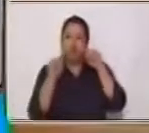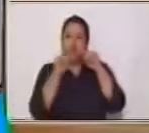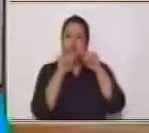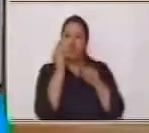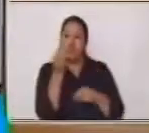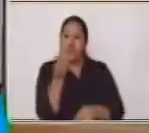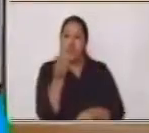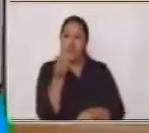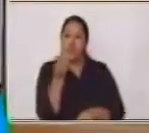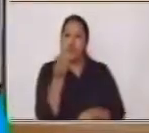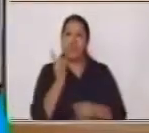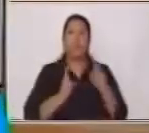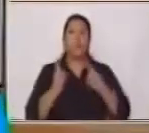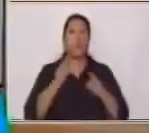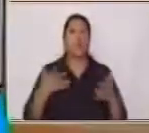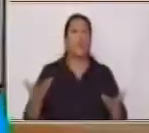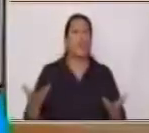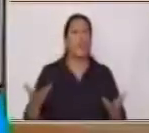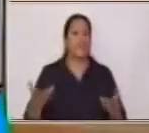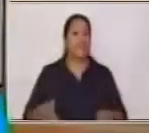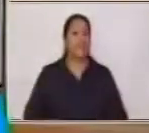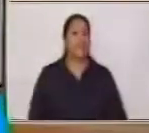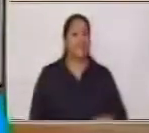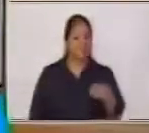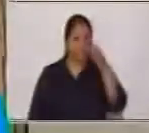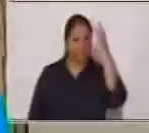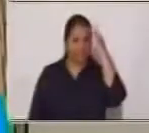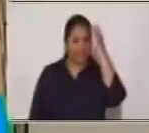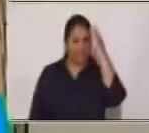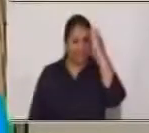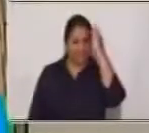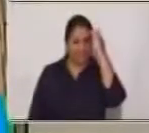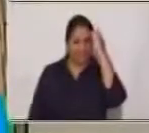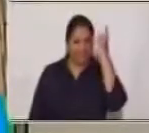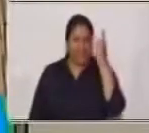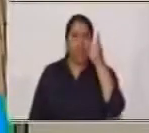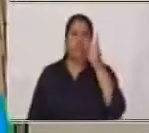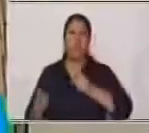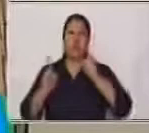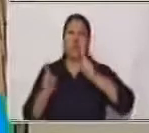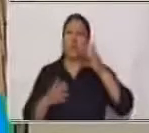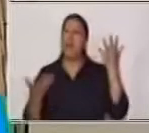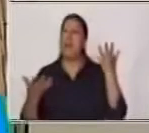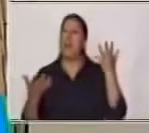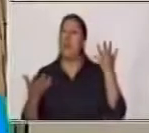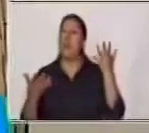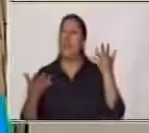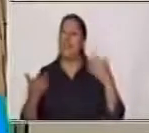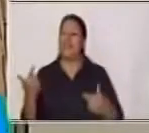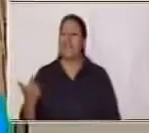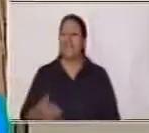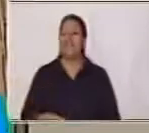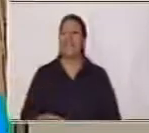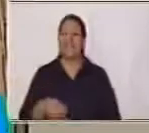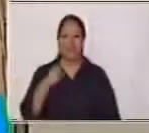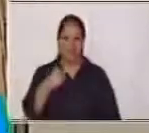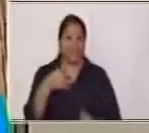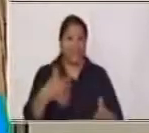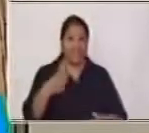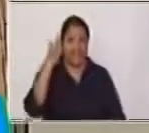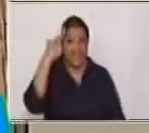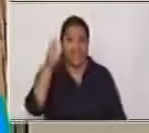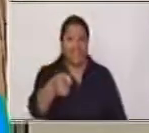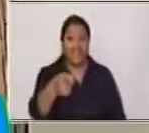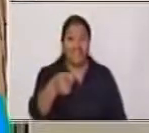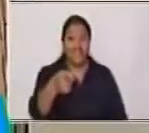a ver ¿Cuál será? Mmm... Vamos a ver ¿Cuál de todas esas? Yo sé que ustedes ya adivinaron ¿Cuál será?